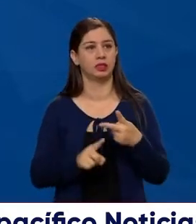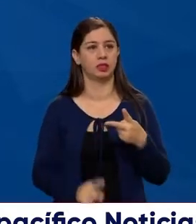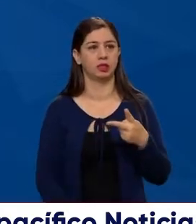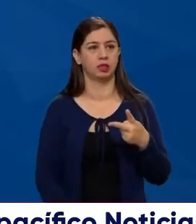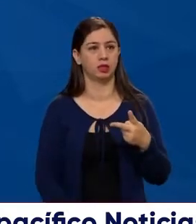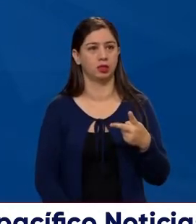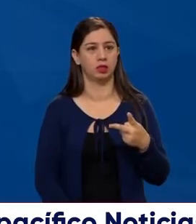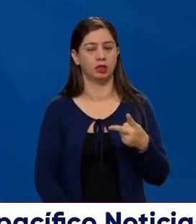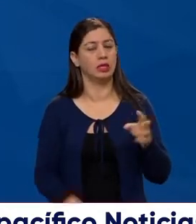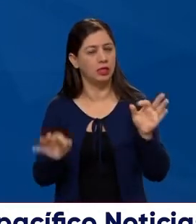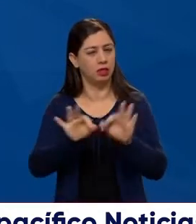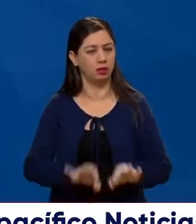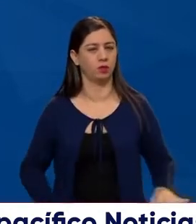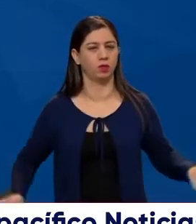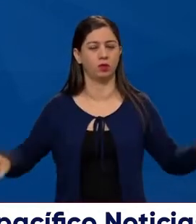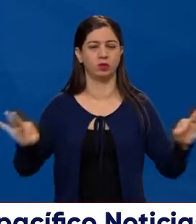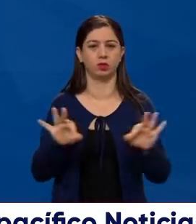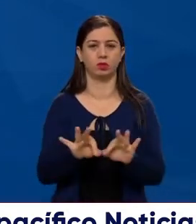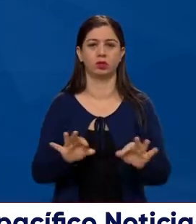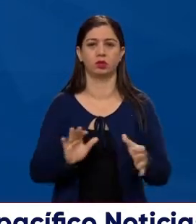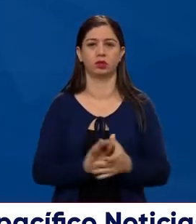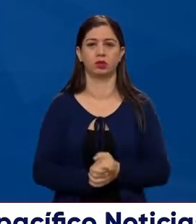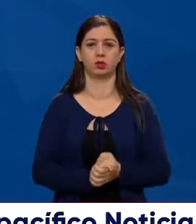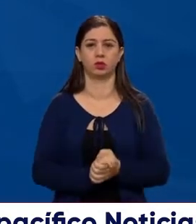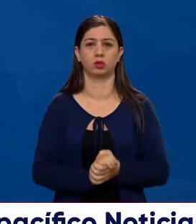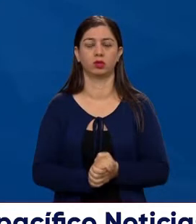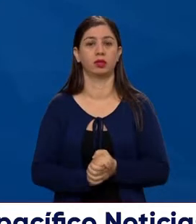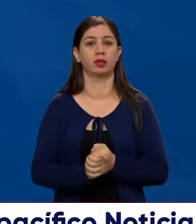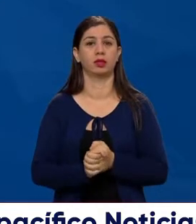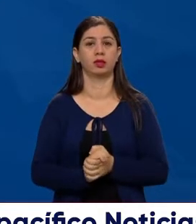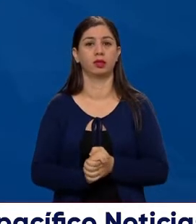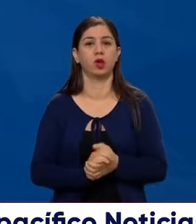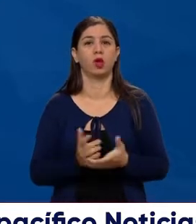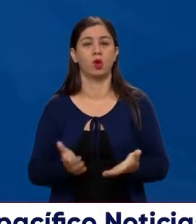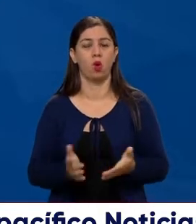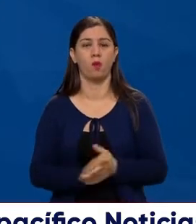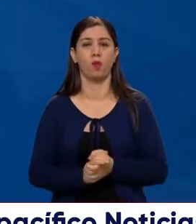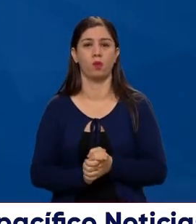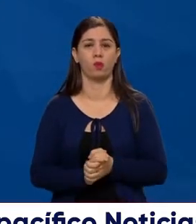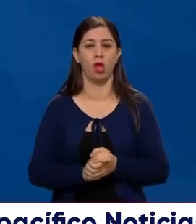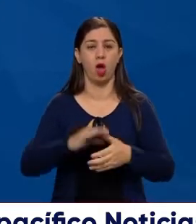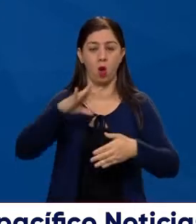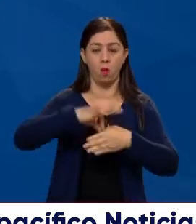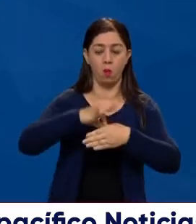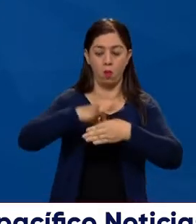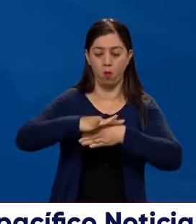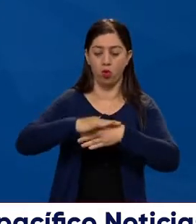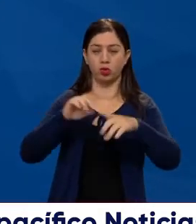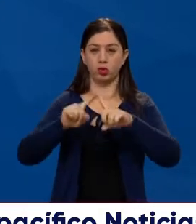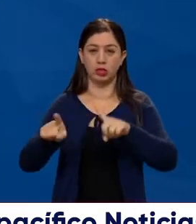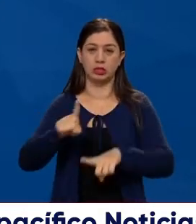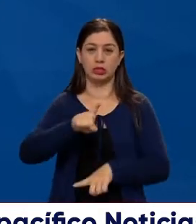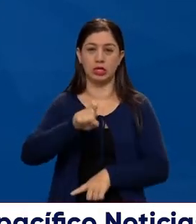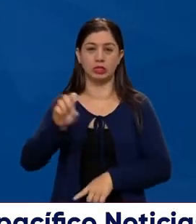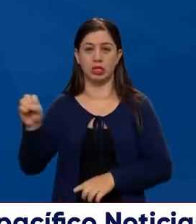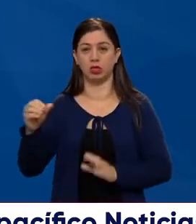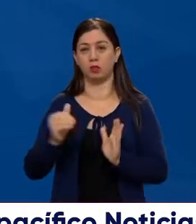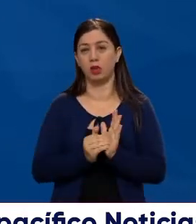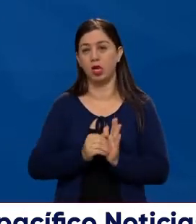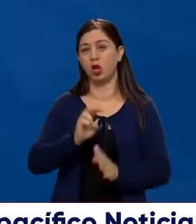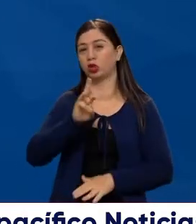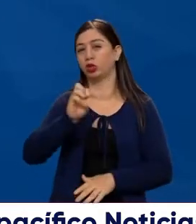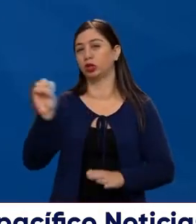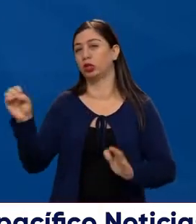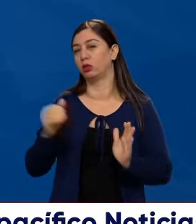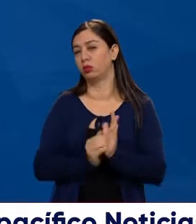Segundo, cosa importante es que la diferencia por mucho va a ser entre 600 mil, 800 mil votos.